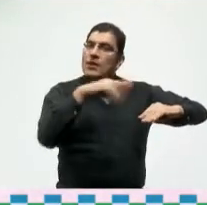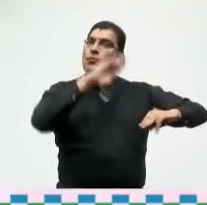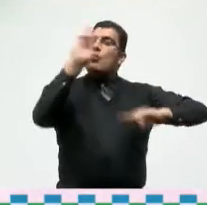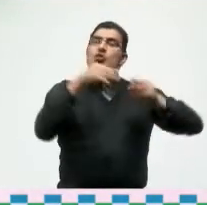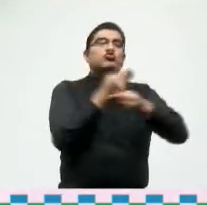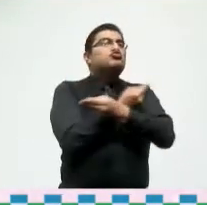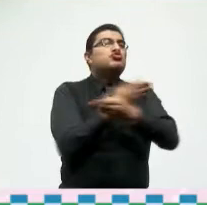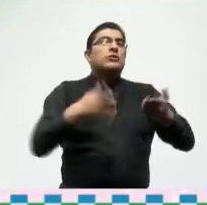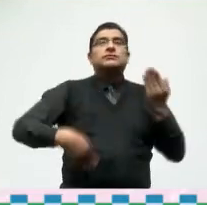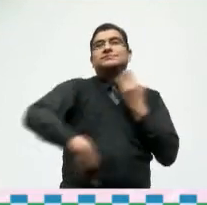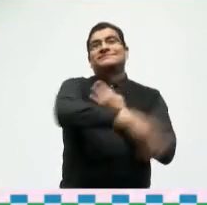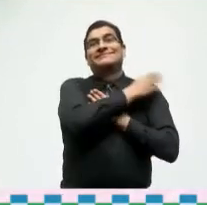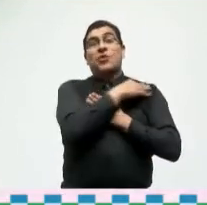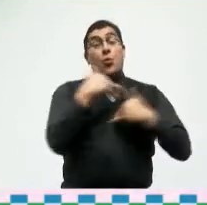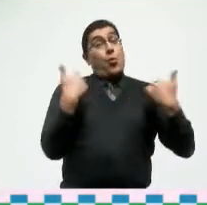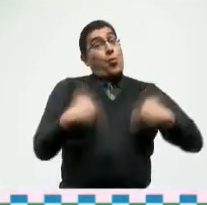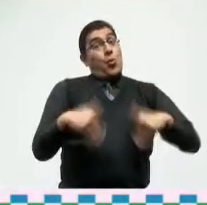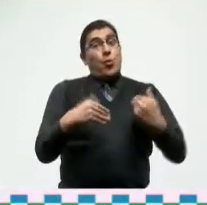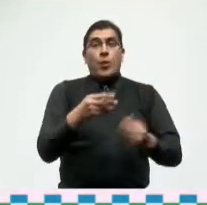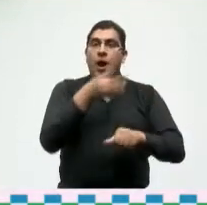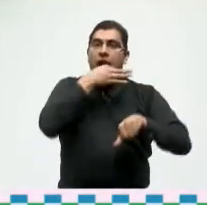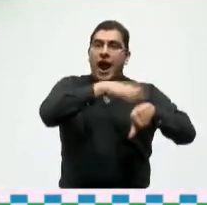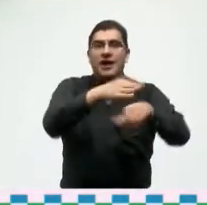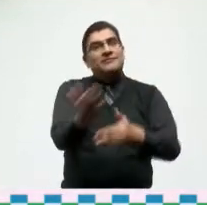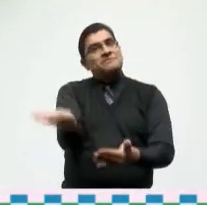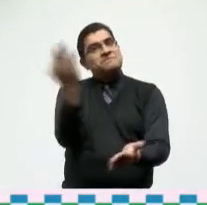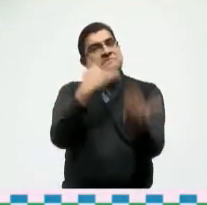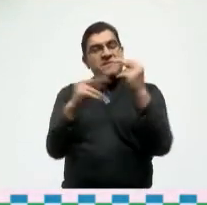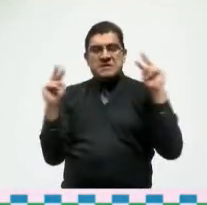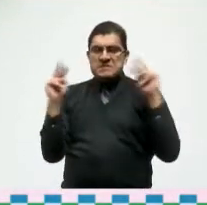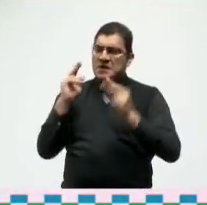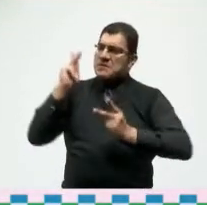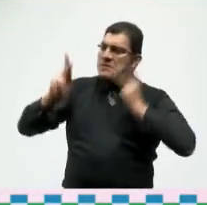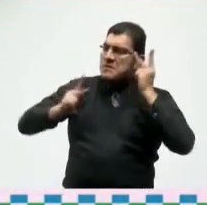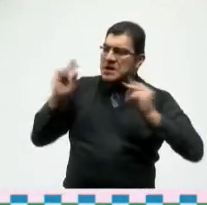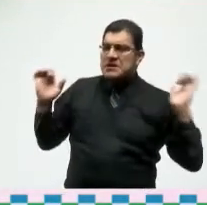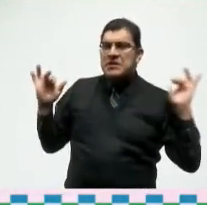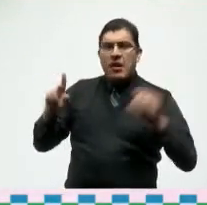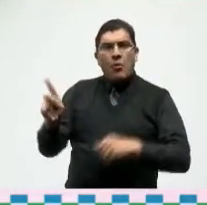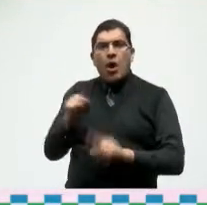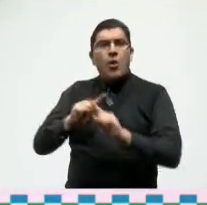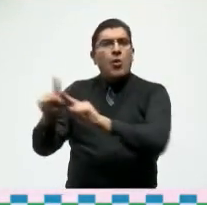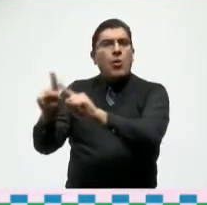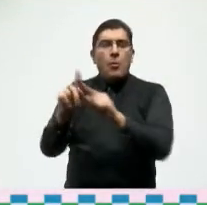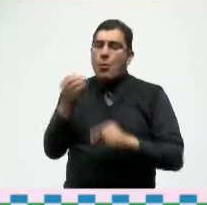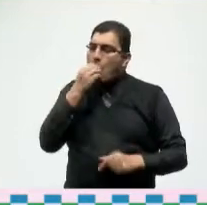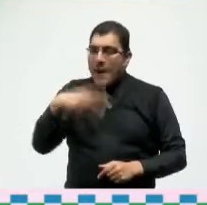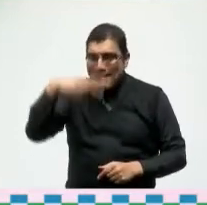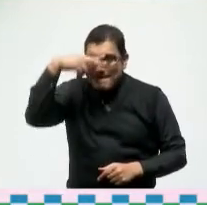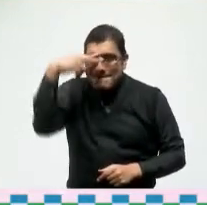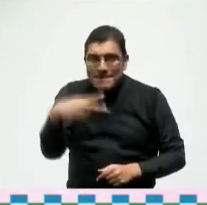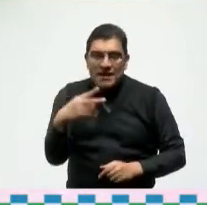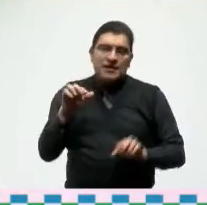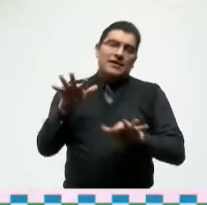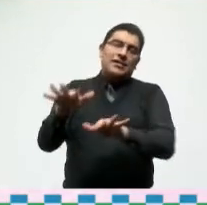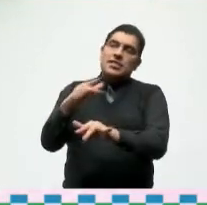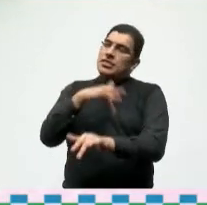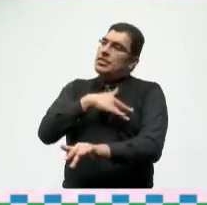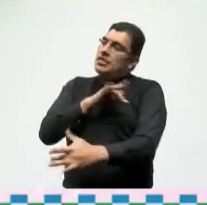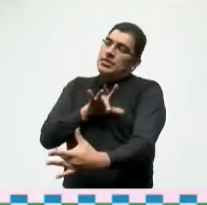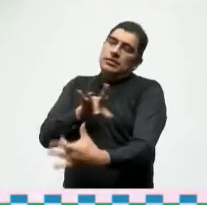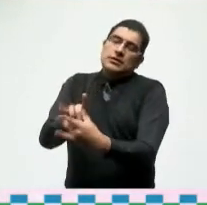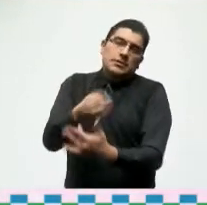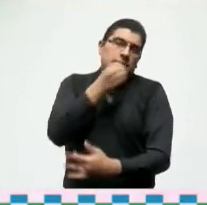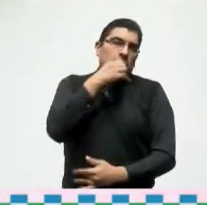mundo invitamos a todos y a todos a visitar los pueblos mágicos de México lugares de encantamiento sin igual